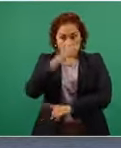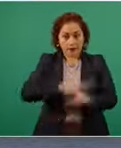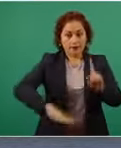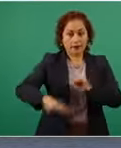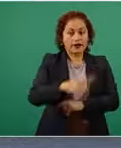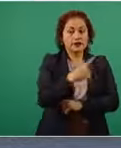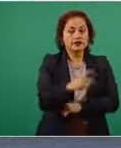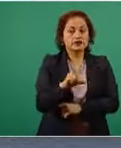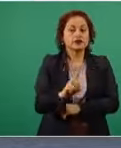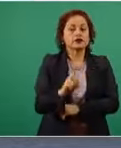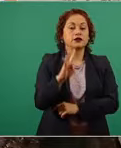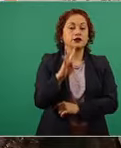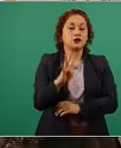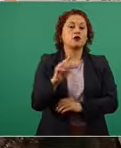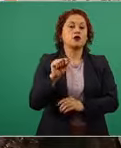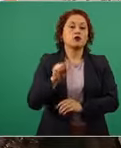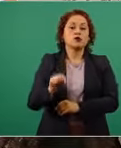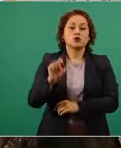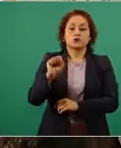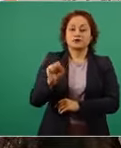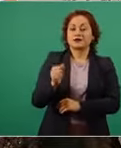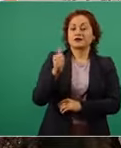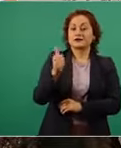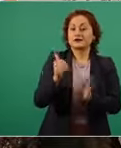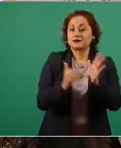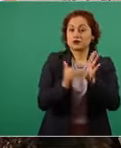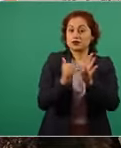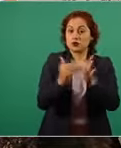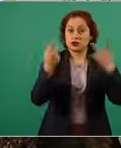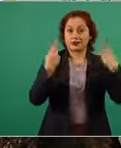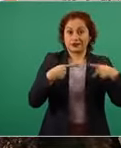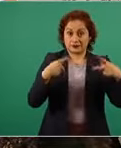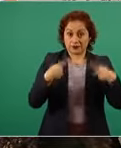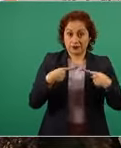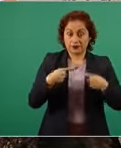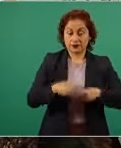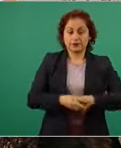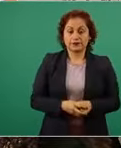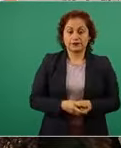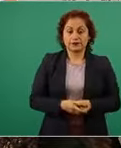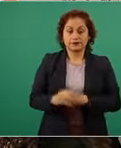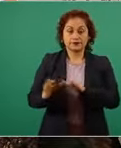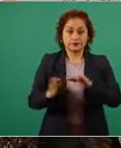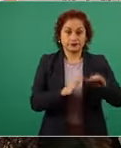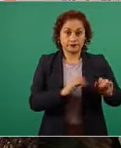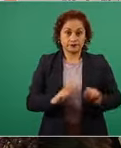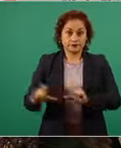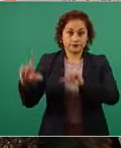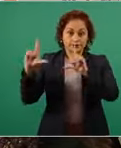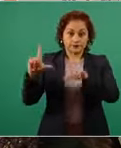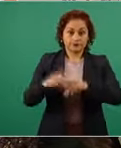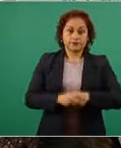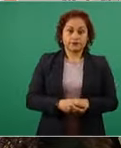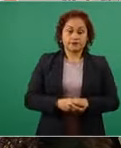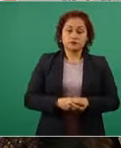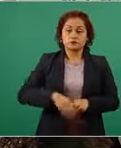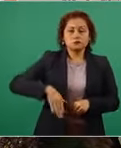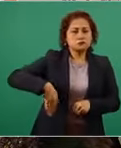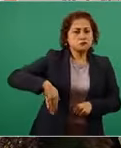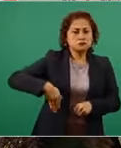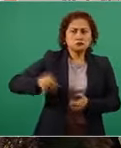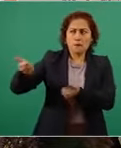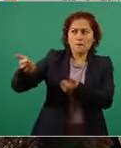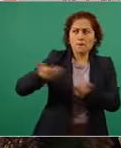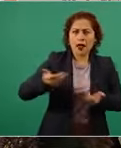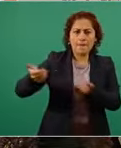millones de personas. La siguiente, por favor. Los arribos más recientes de vacunas